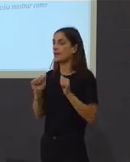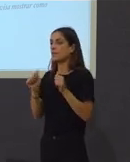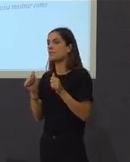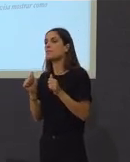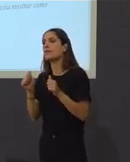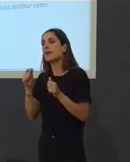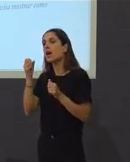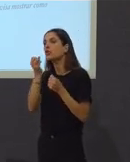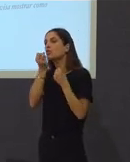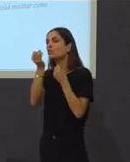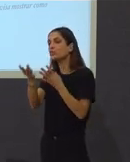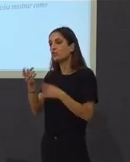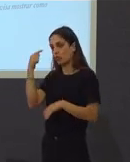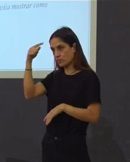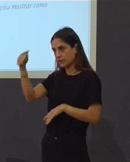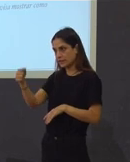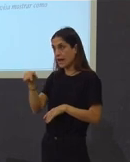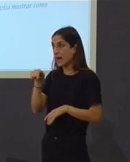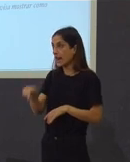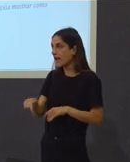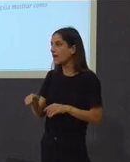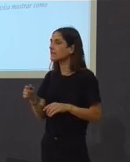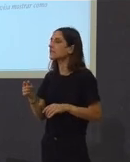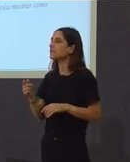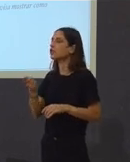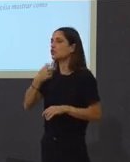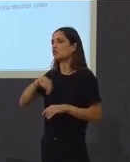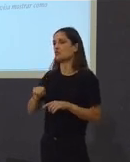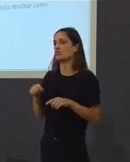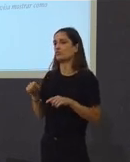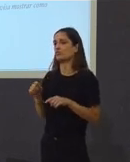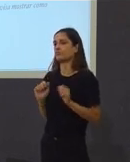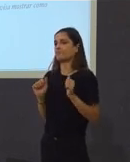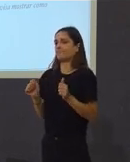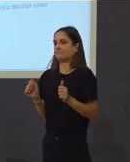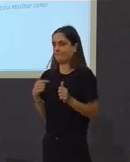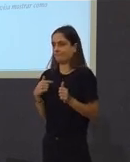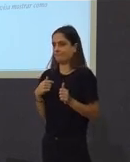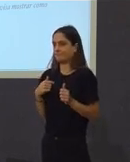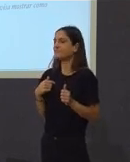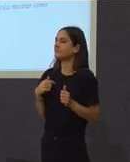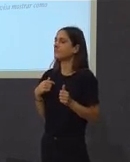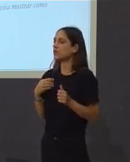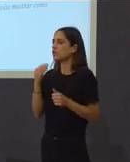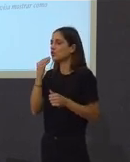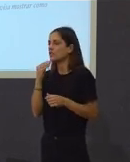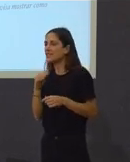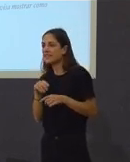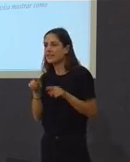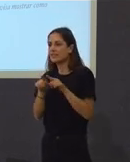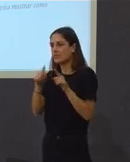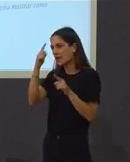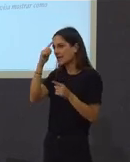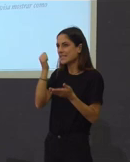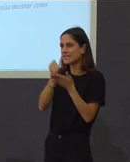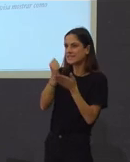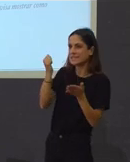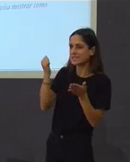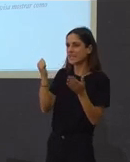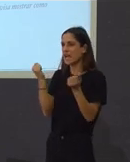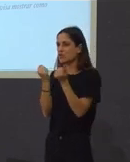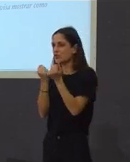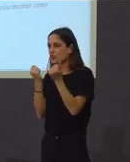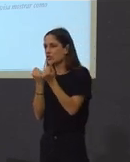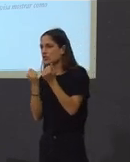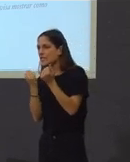y aquí é donde aparecemos nos conxelados, estereotipados, subalternos,